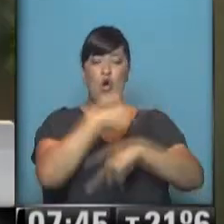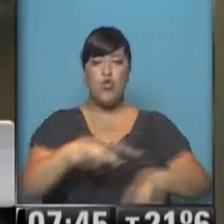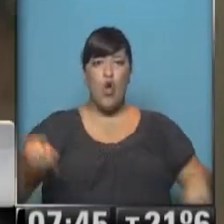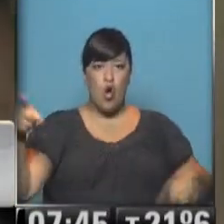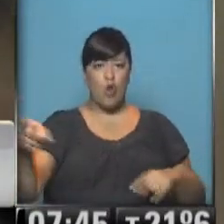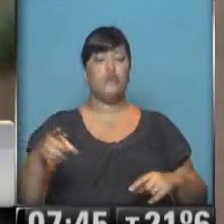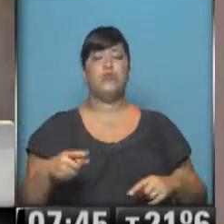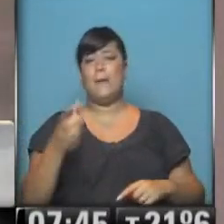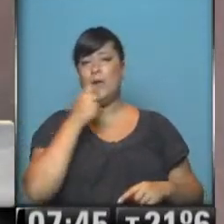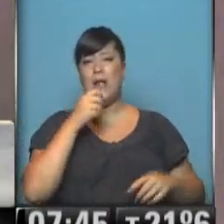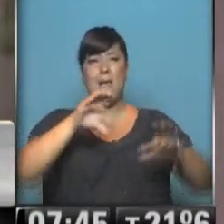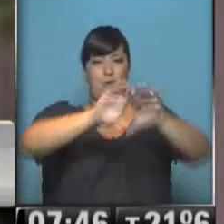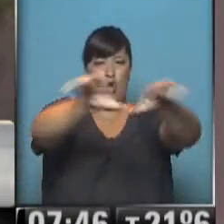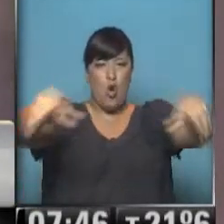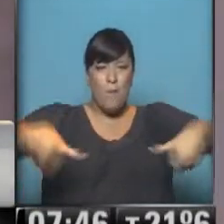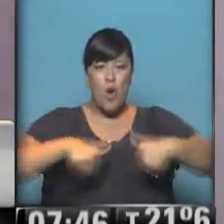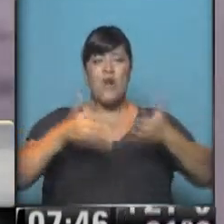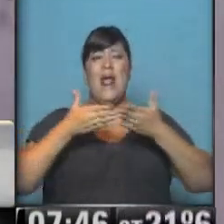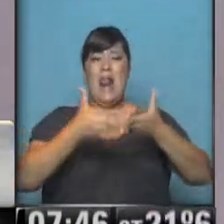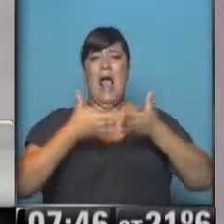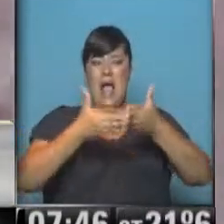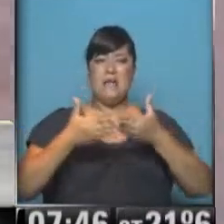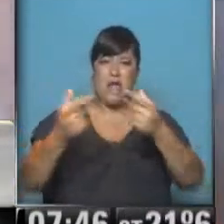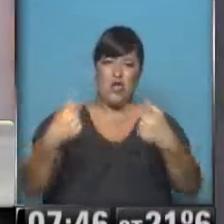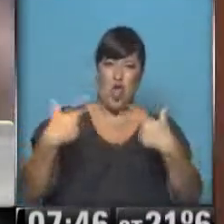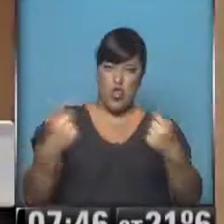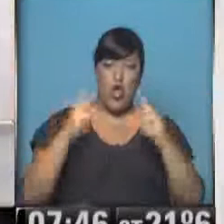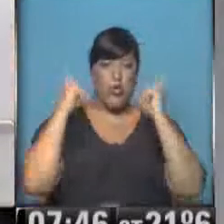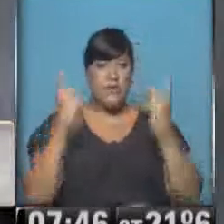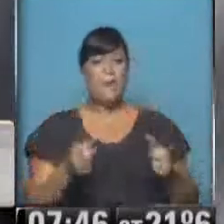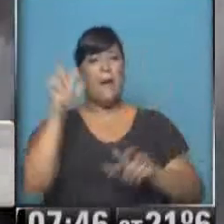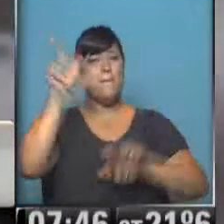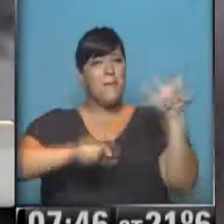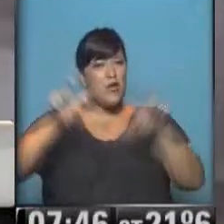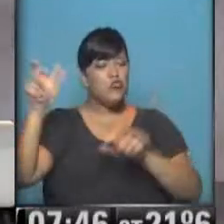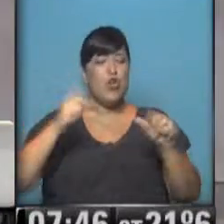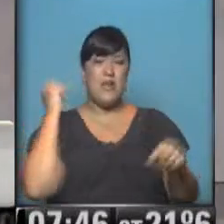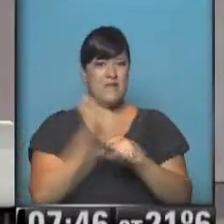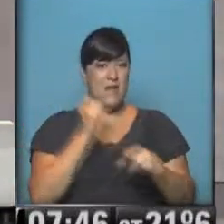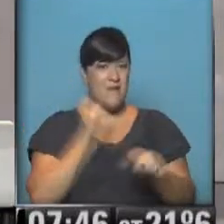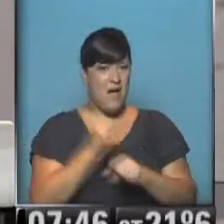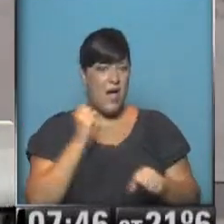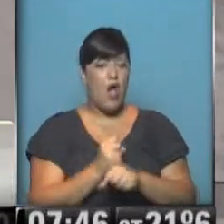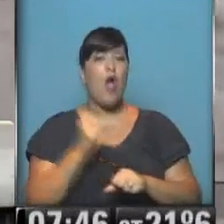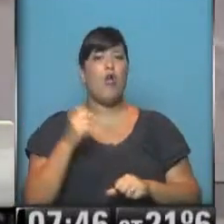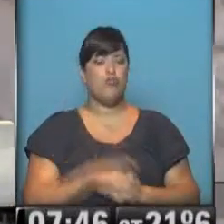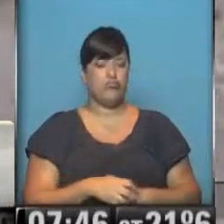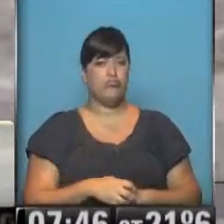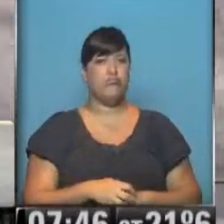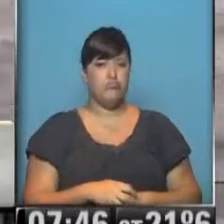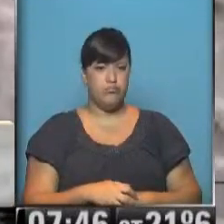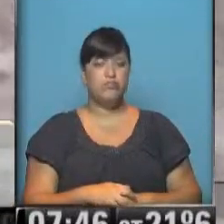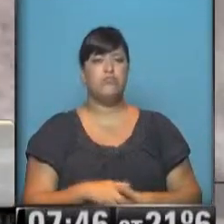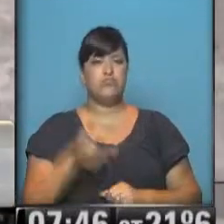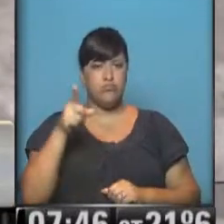zonas inundadas como gomones y lanchas y mucho personal de tierra, de campo, donde se han sumado a la tarea de policía